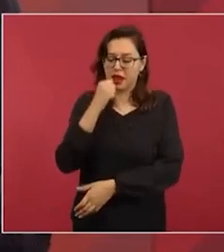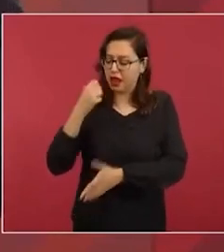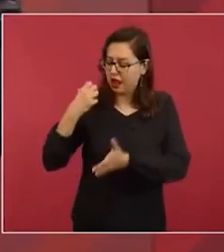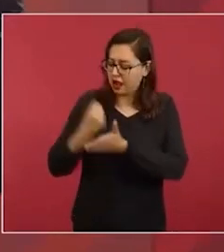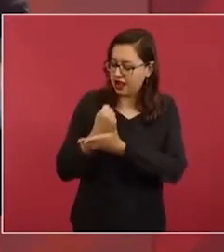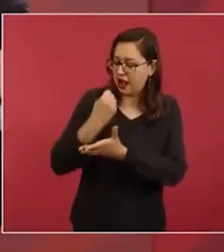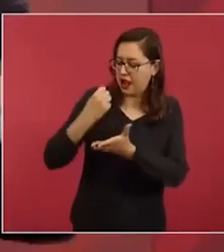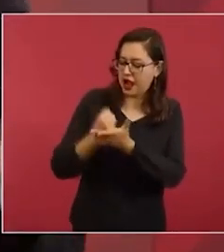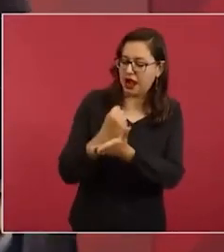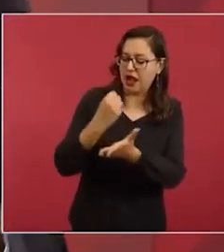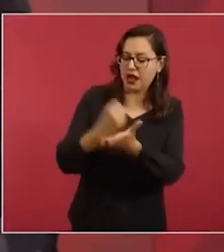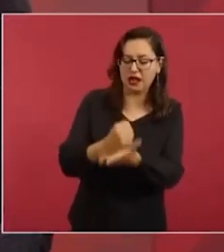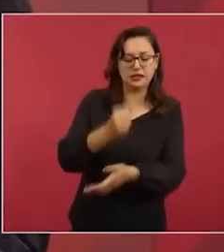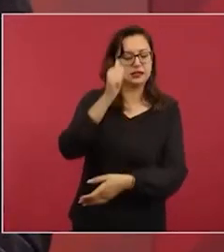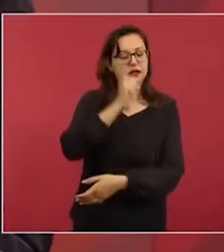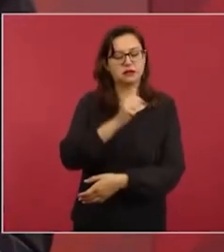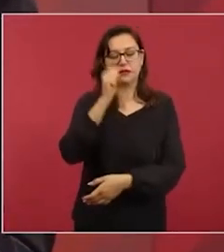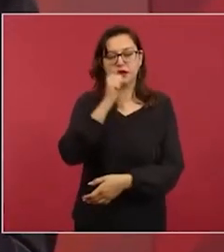Siempre.